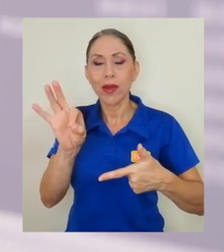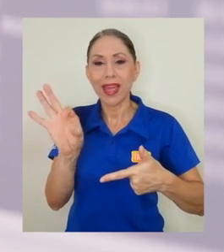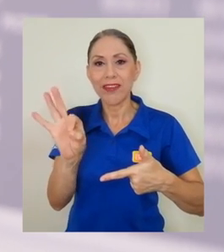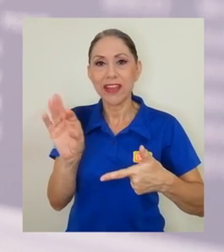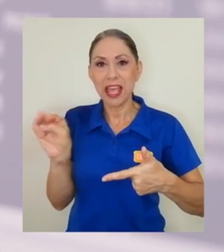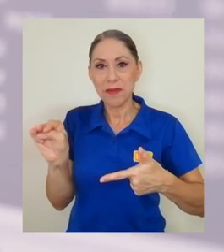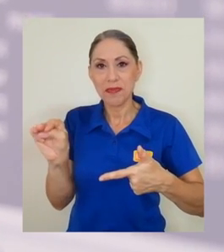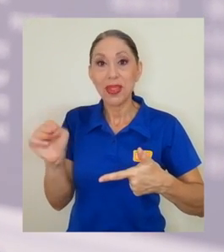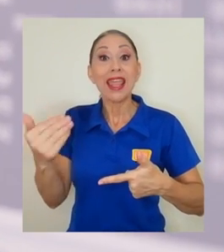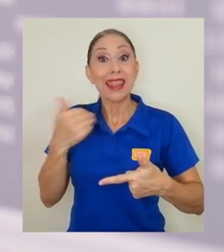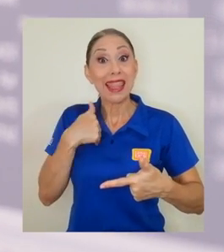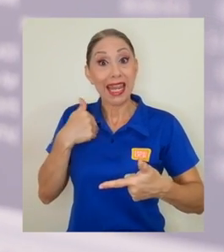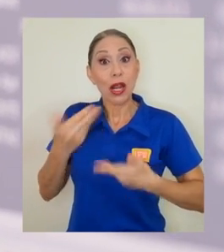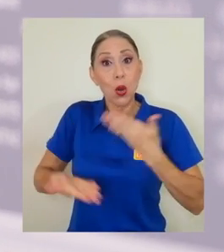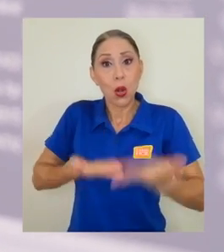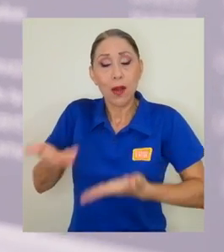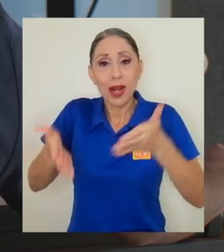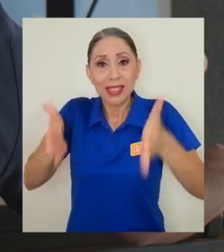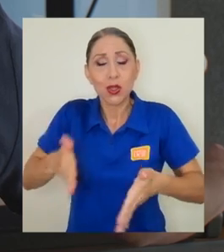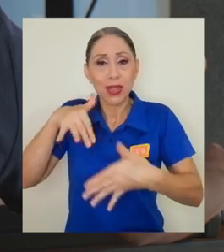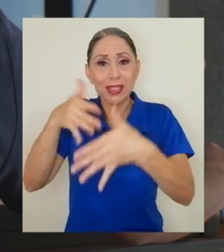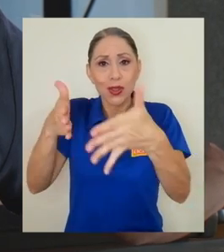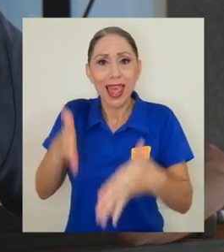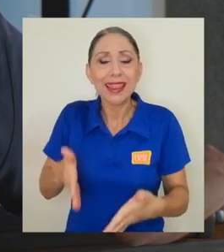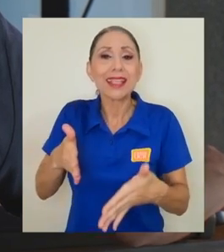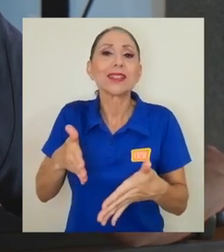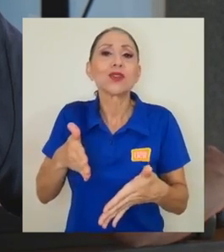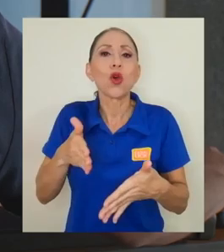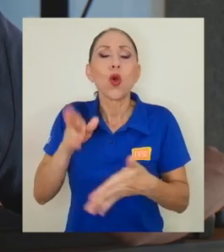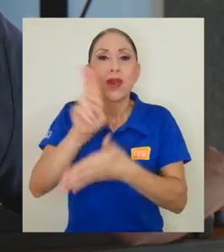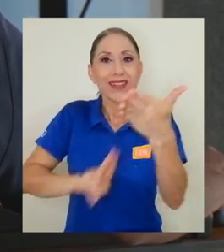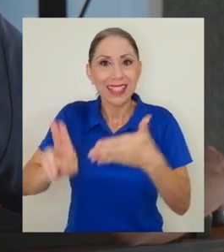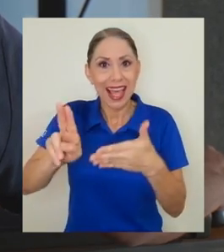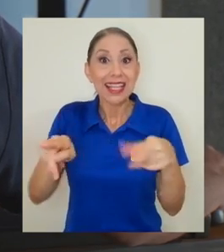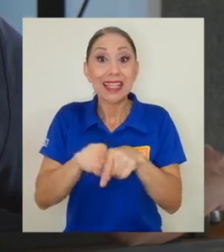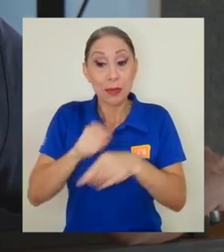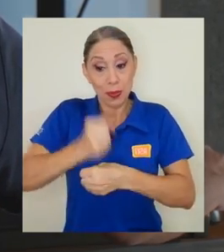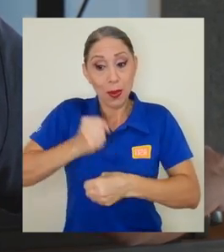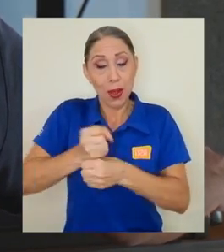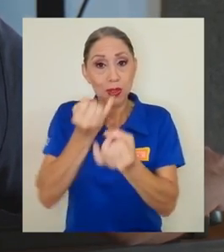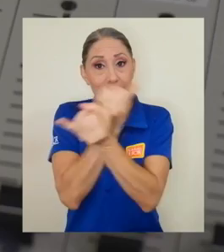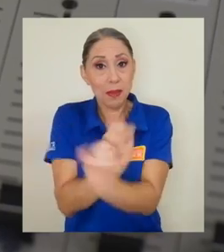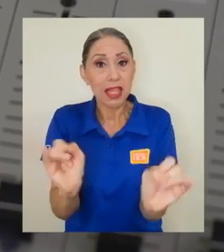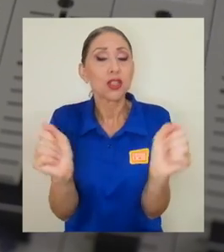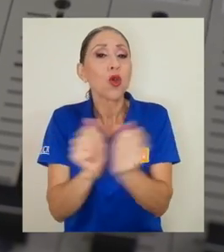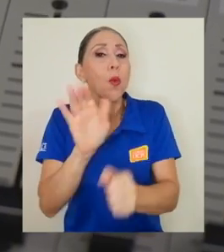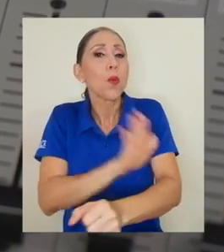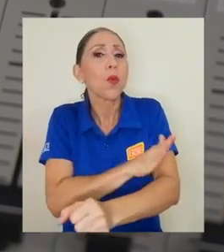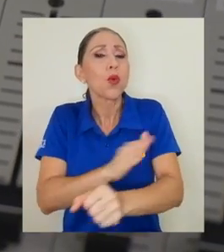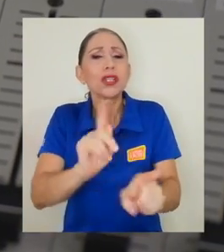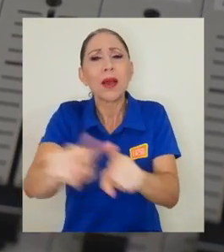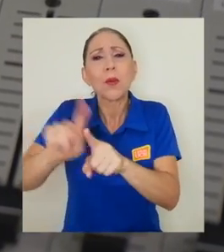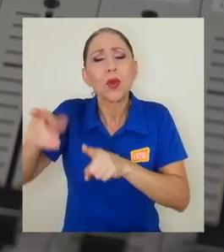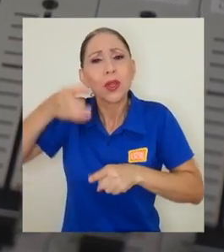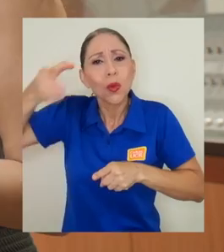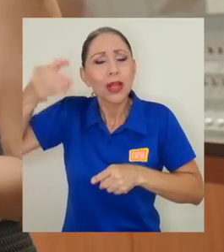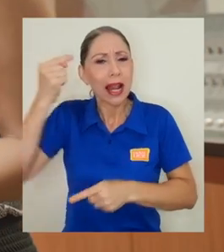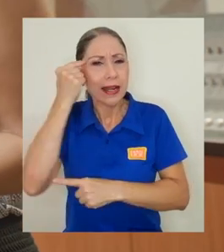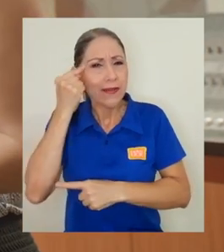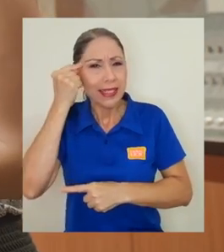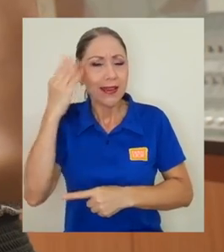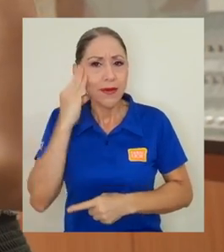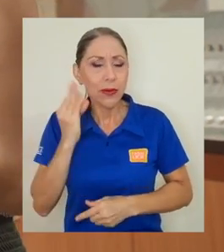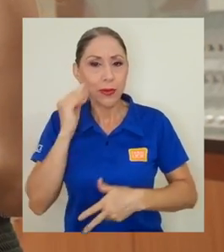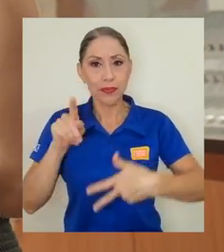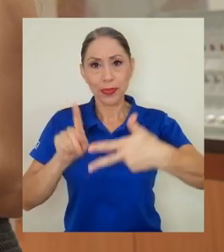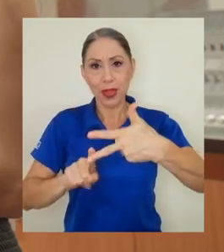cuenta con la colaboración de estudiantes universitarios, producciones independientes y ofrece música multicultural, reflexiva y vivencial. Y